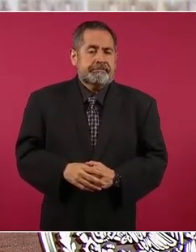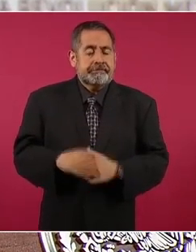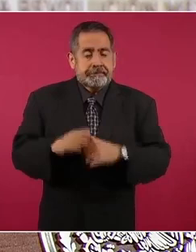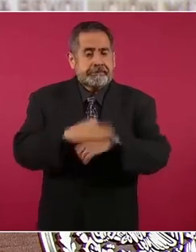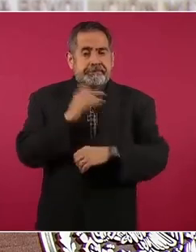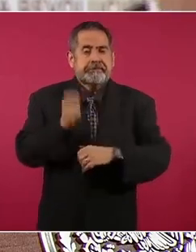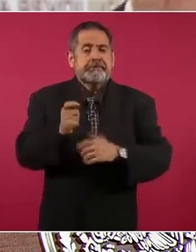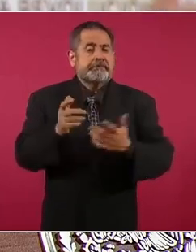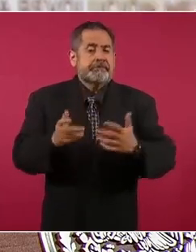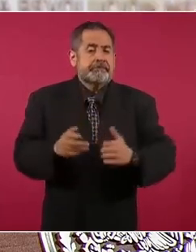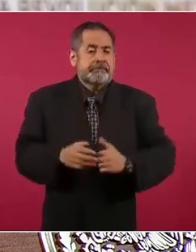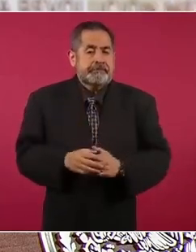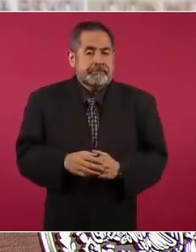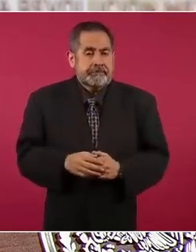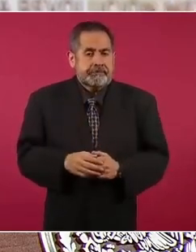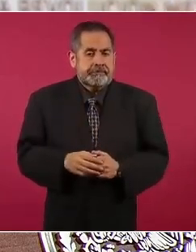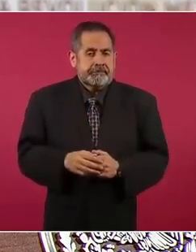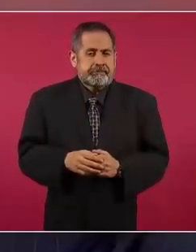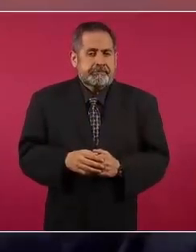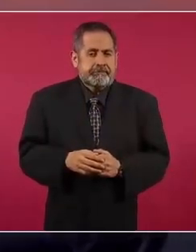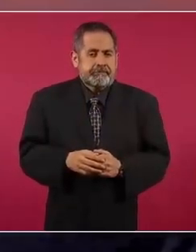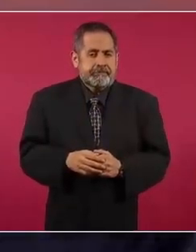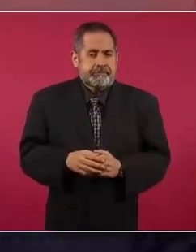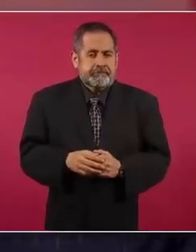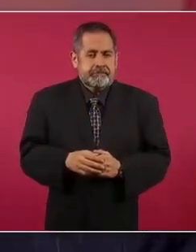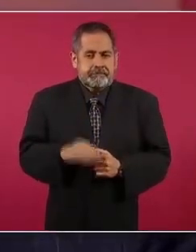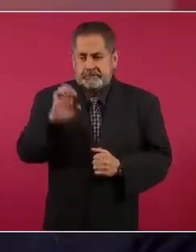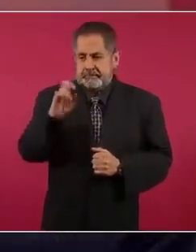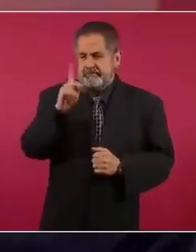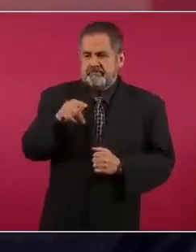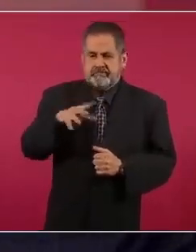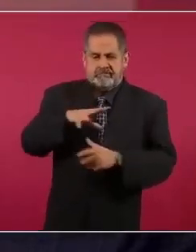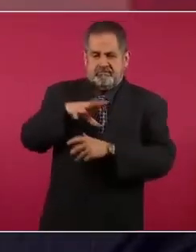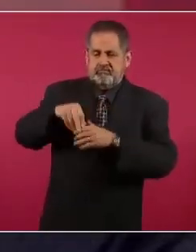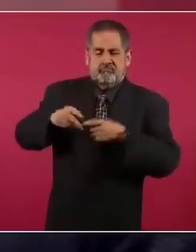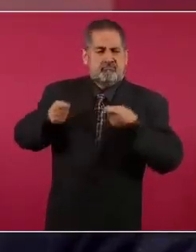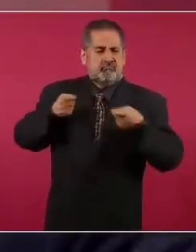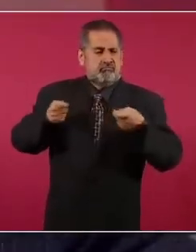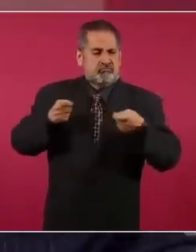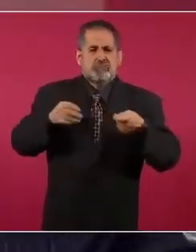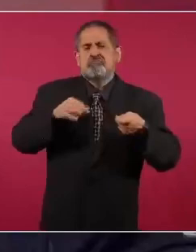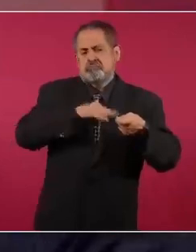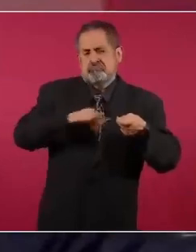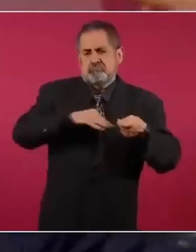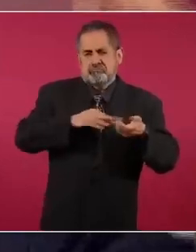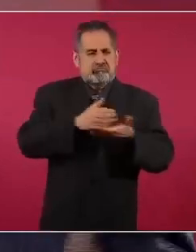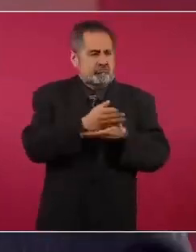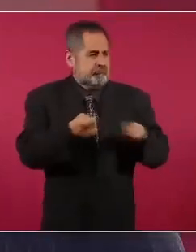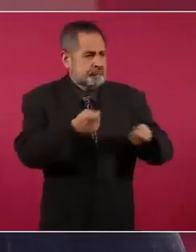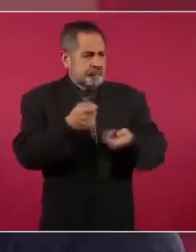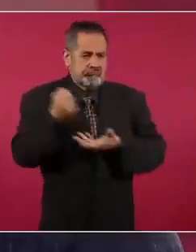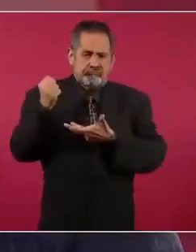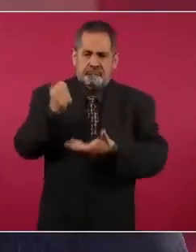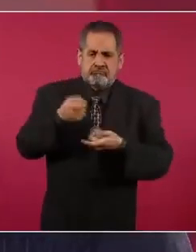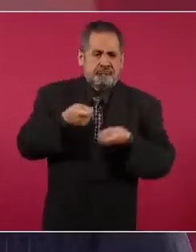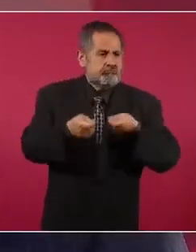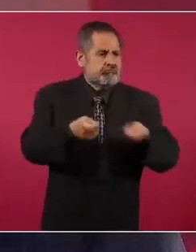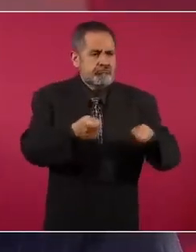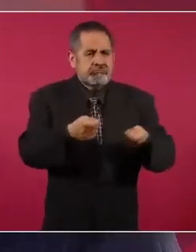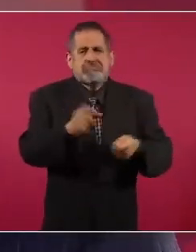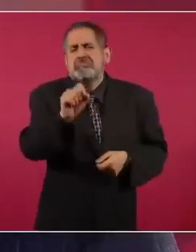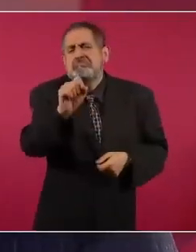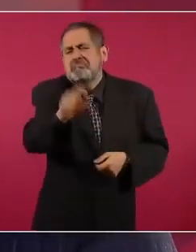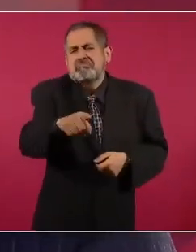Porque tiene el aparato, el presupuesto, lo quiso